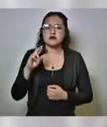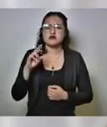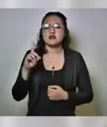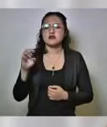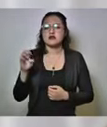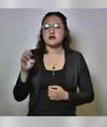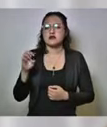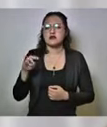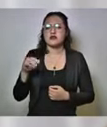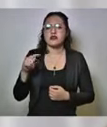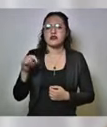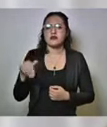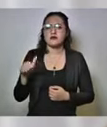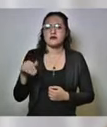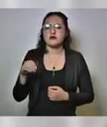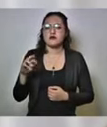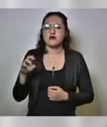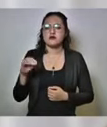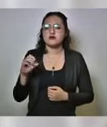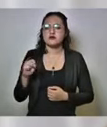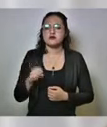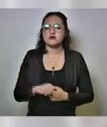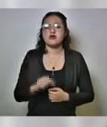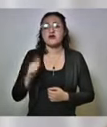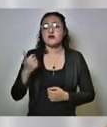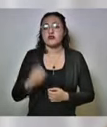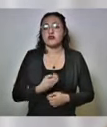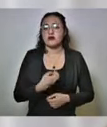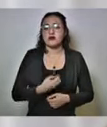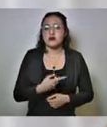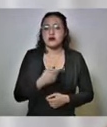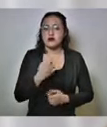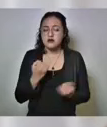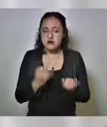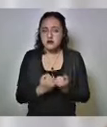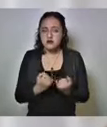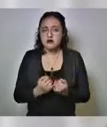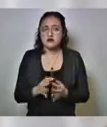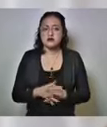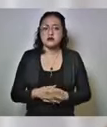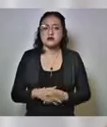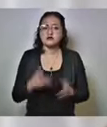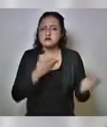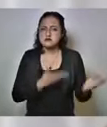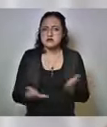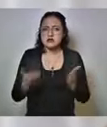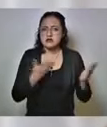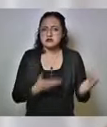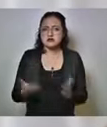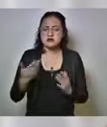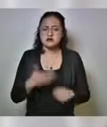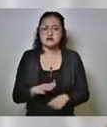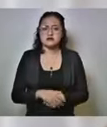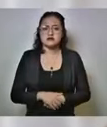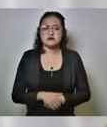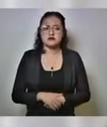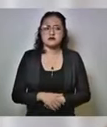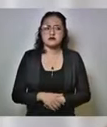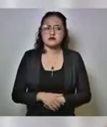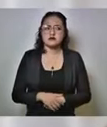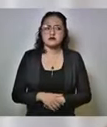están llegando algunos a Tehuacán si están llegando nosotros